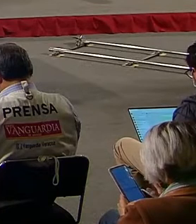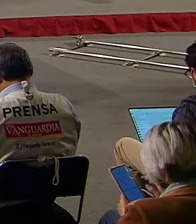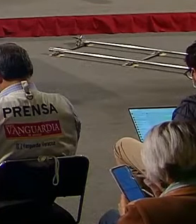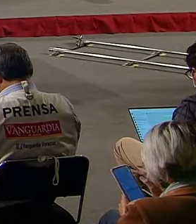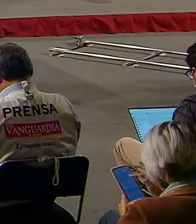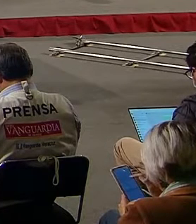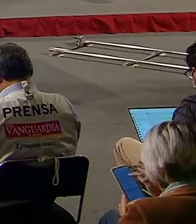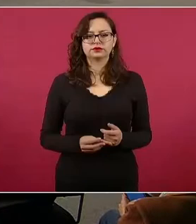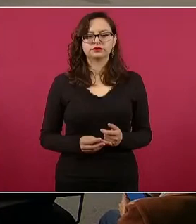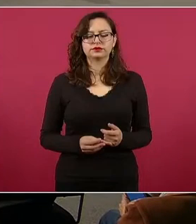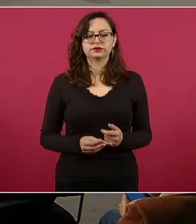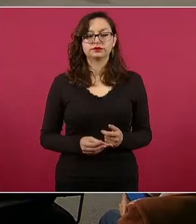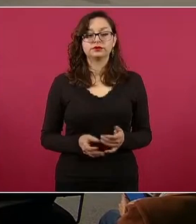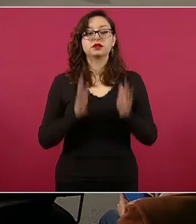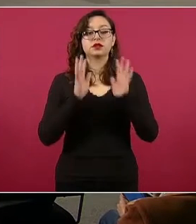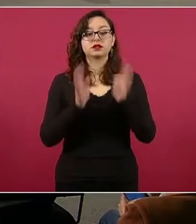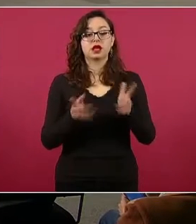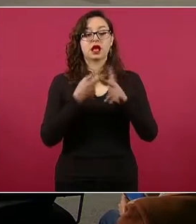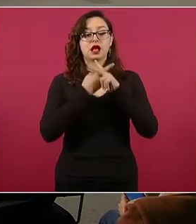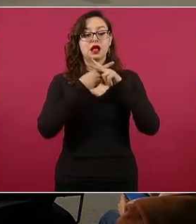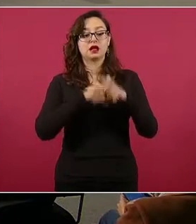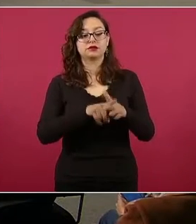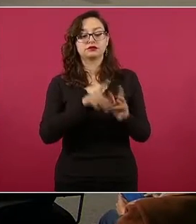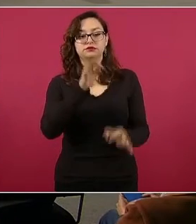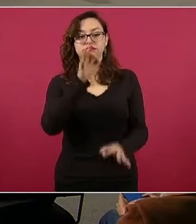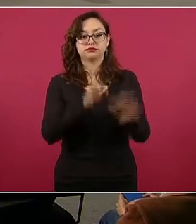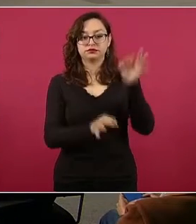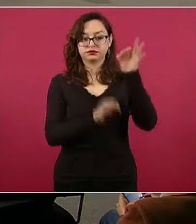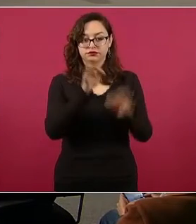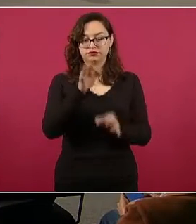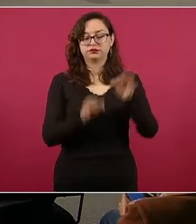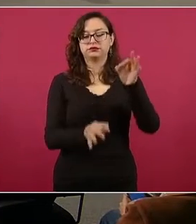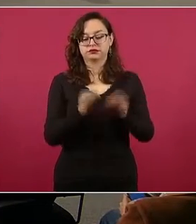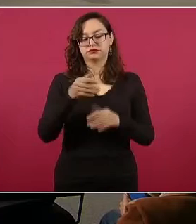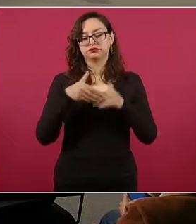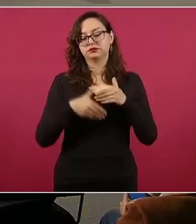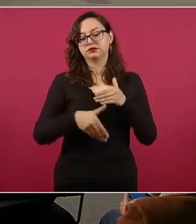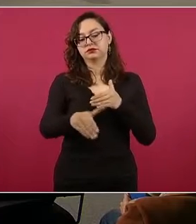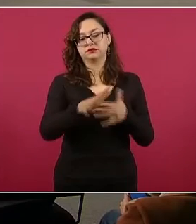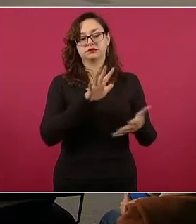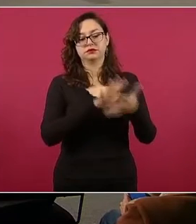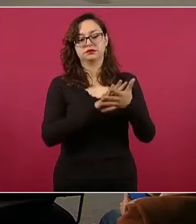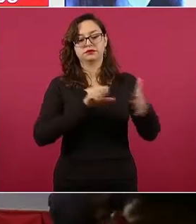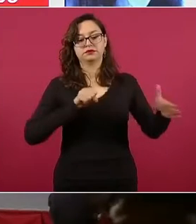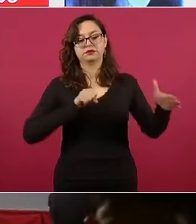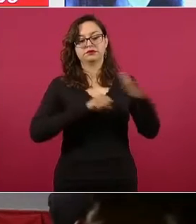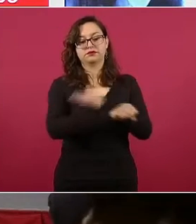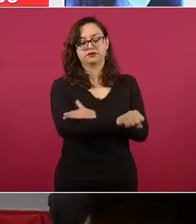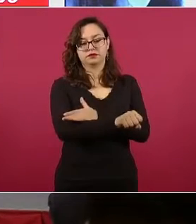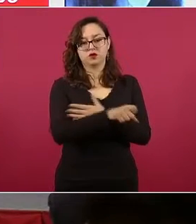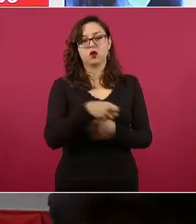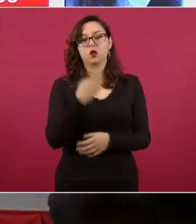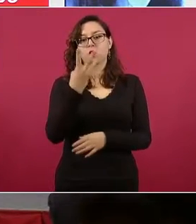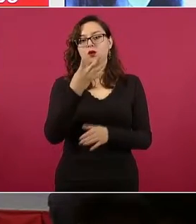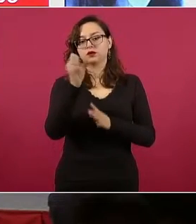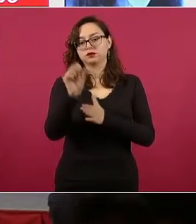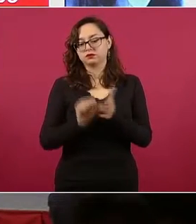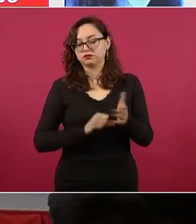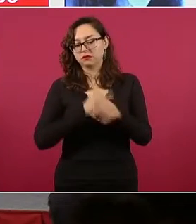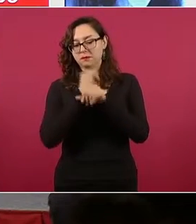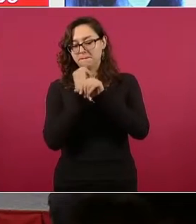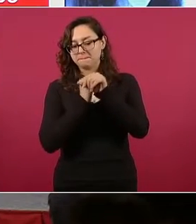correspondiente, se decretó la prisión preventiva y cuatro meses para la investigación complementaria,